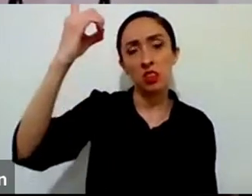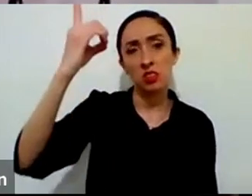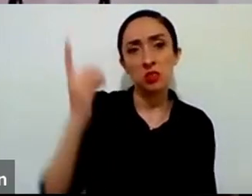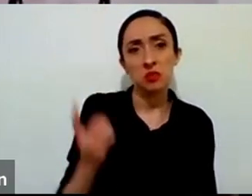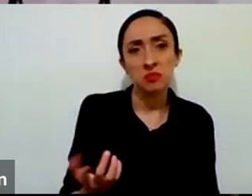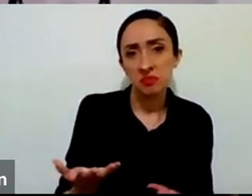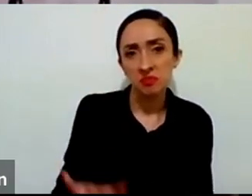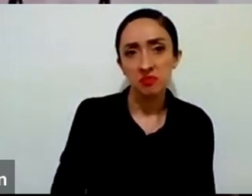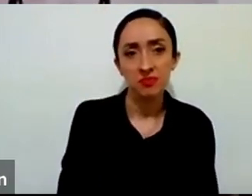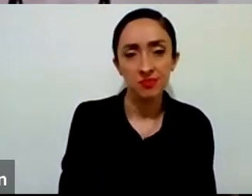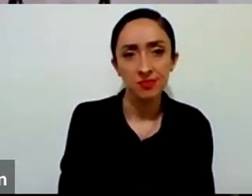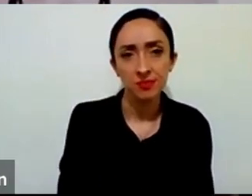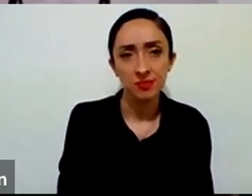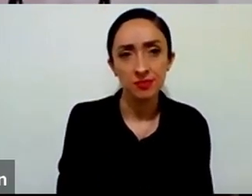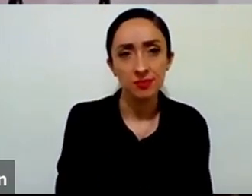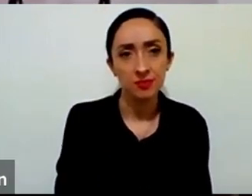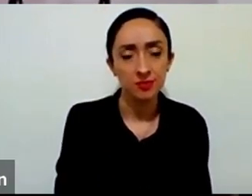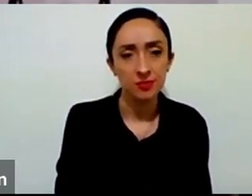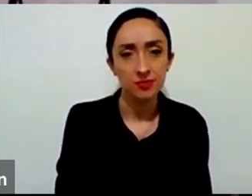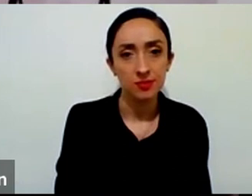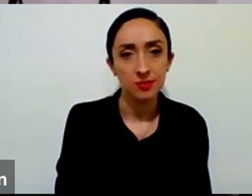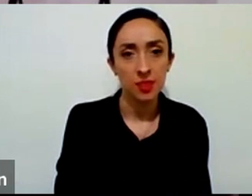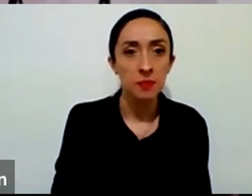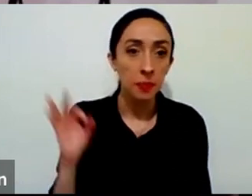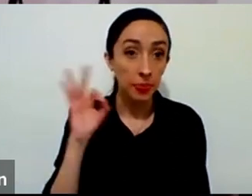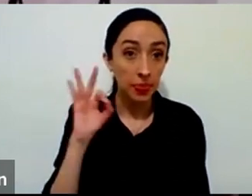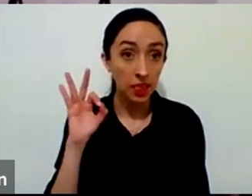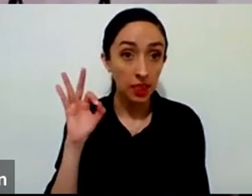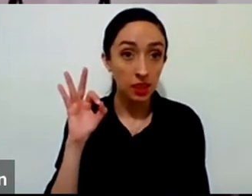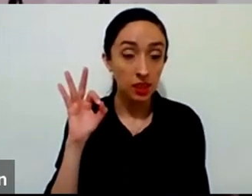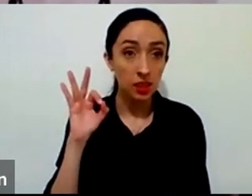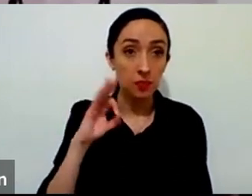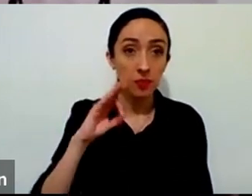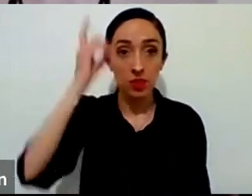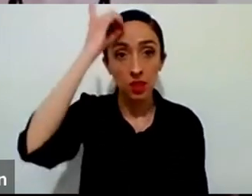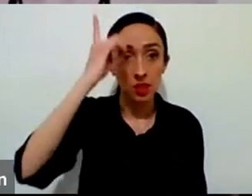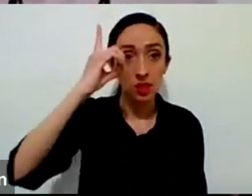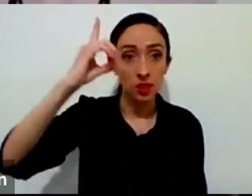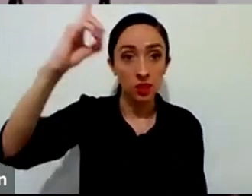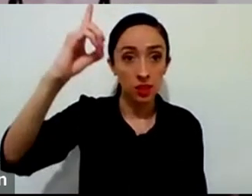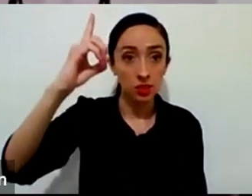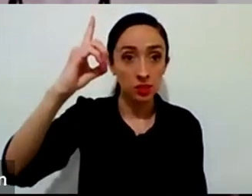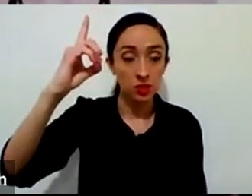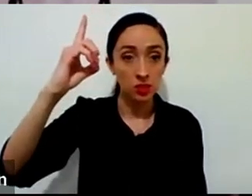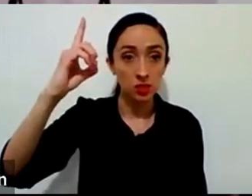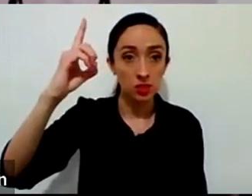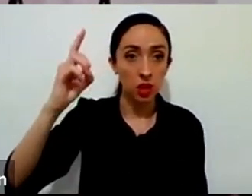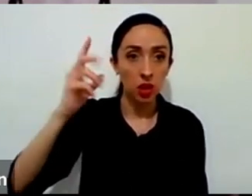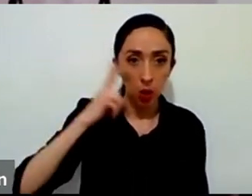porque puede ser que Dios haya estado ahí pero no me he dado tiempo para verlo